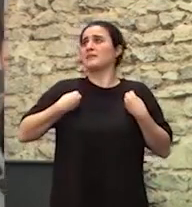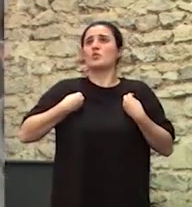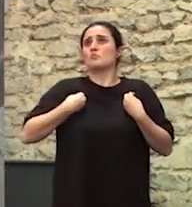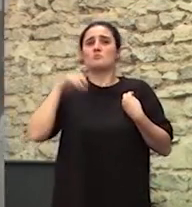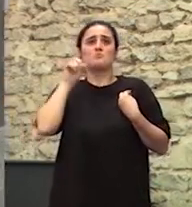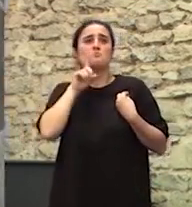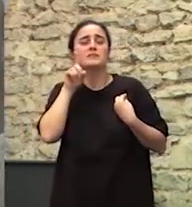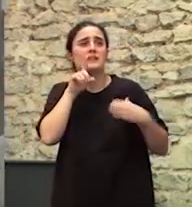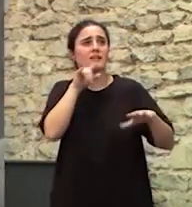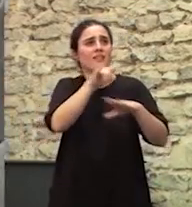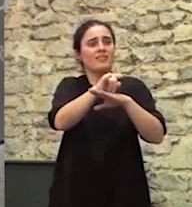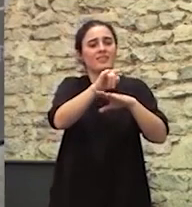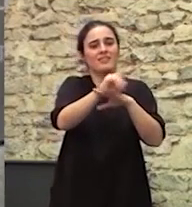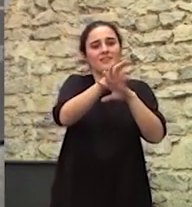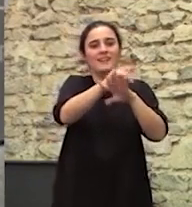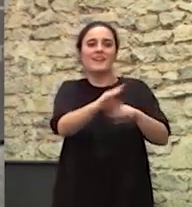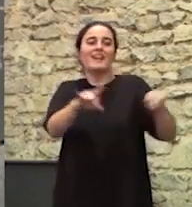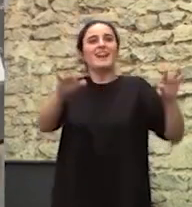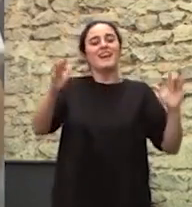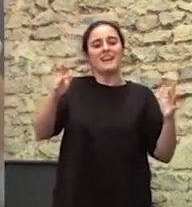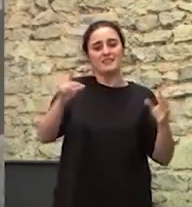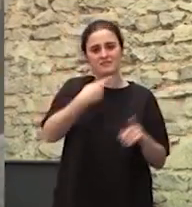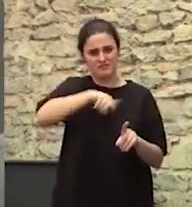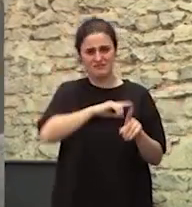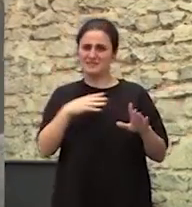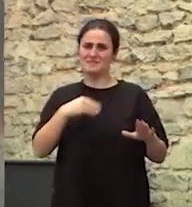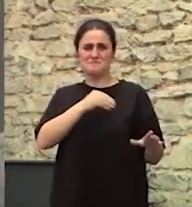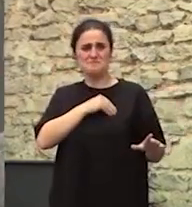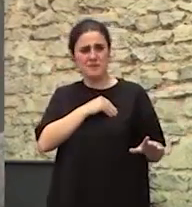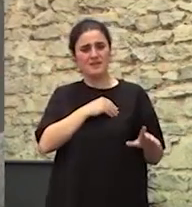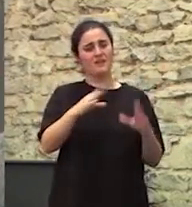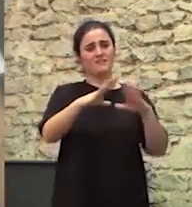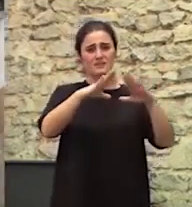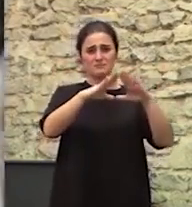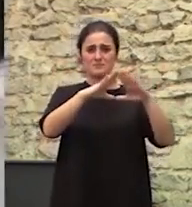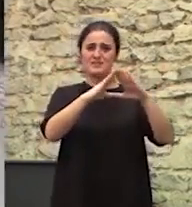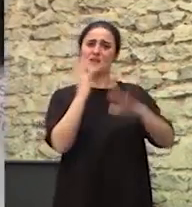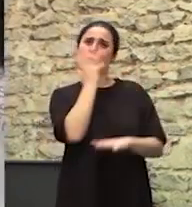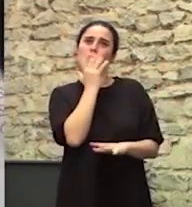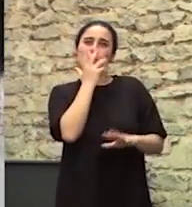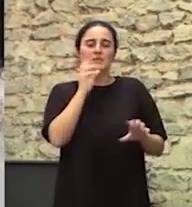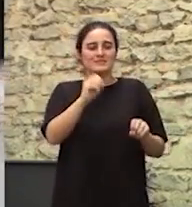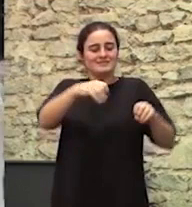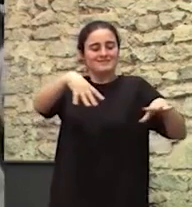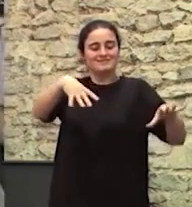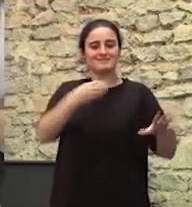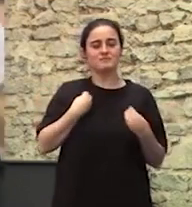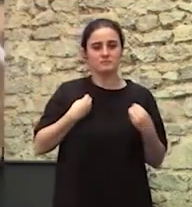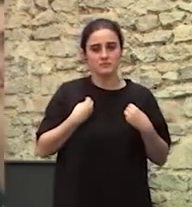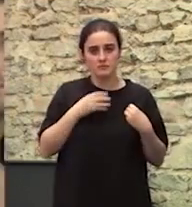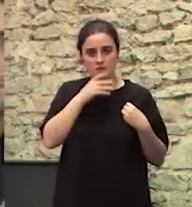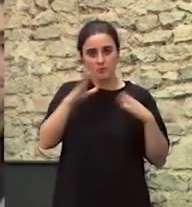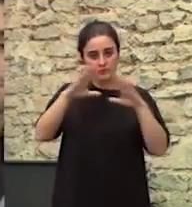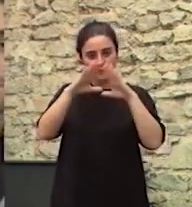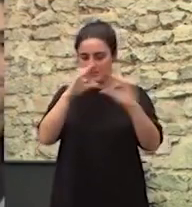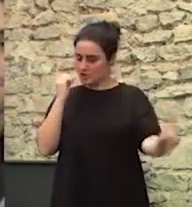Vivís en un cuento de hadas Qué pena que una feminista viva en un cuento de hadas Porque es lo más antifeminista que he visto